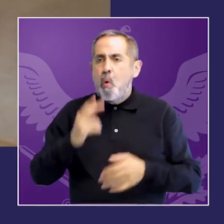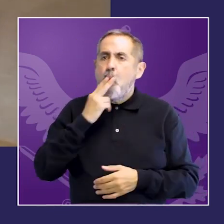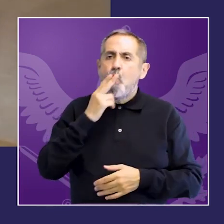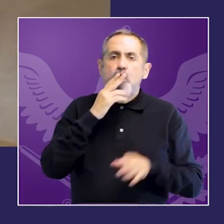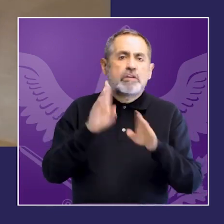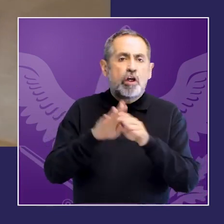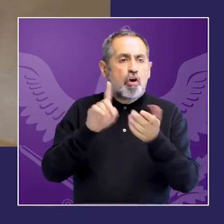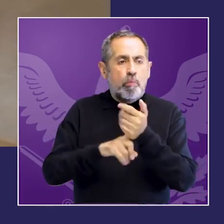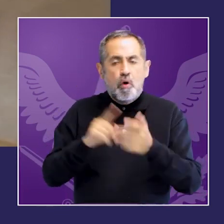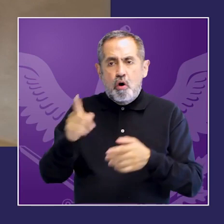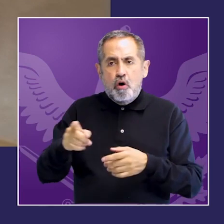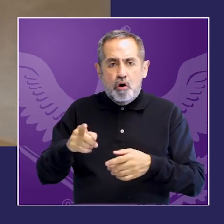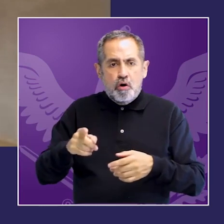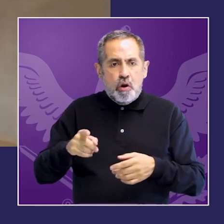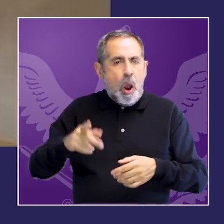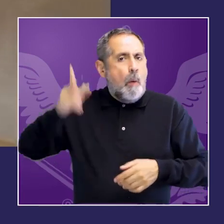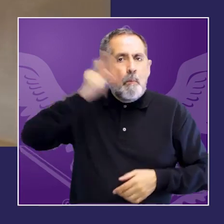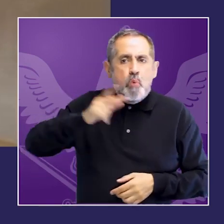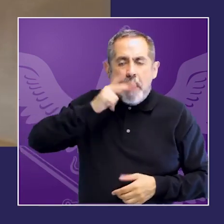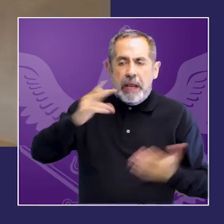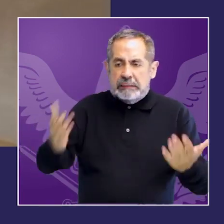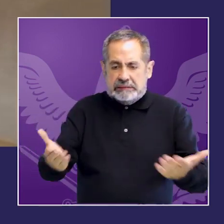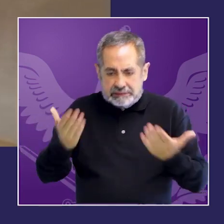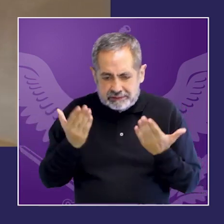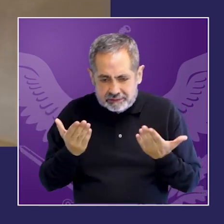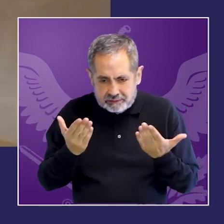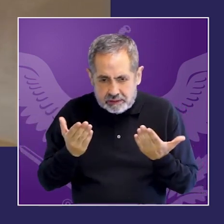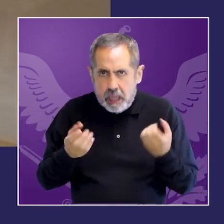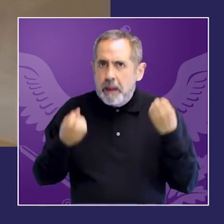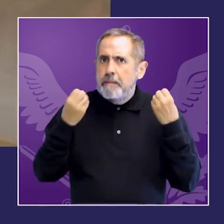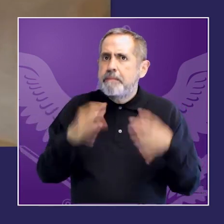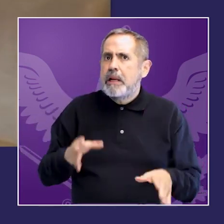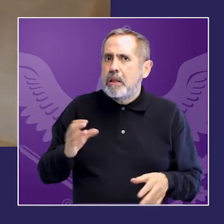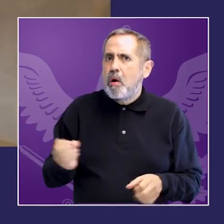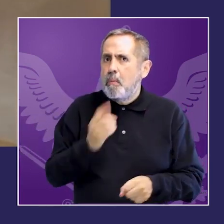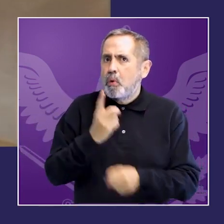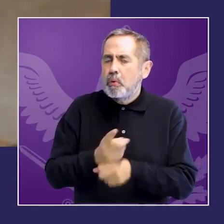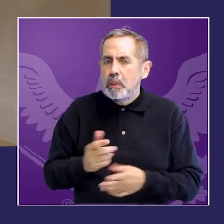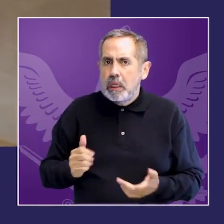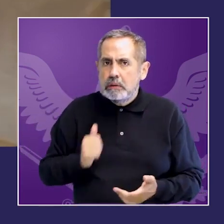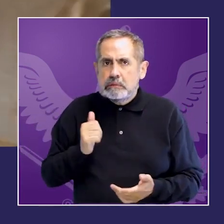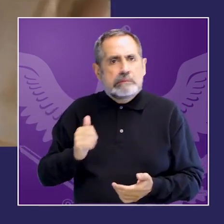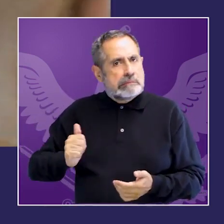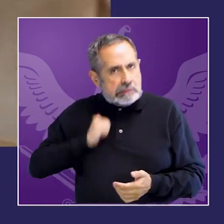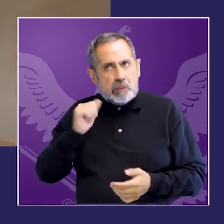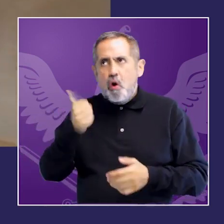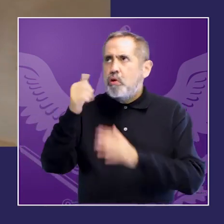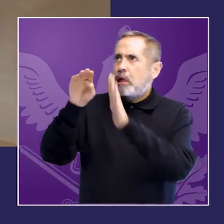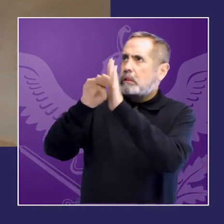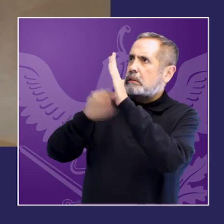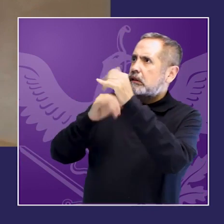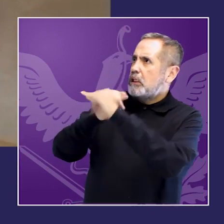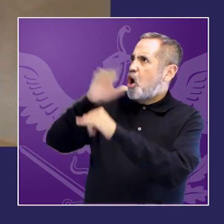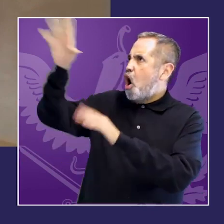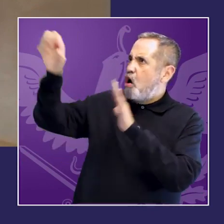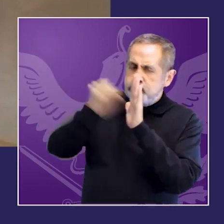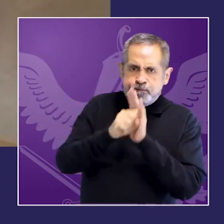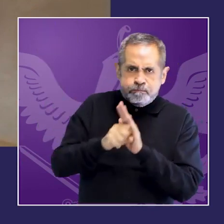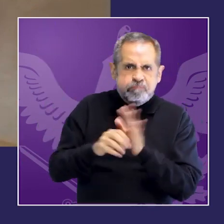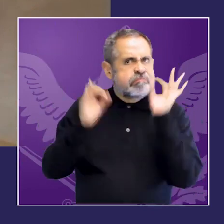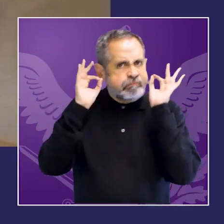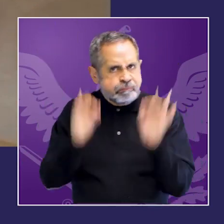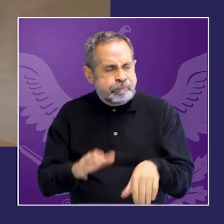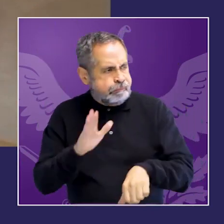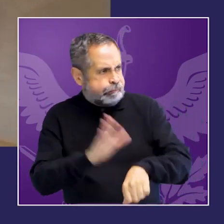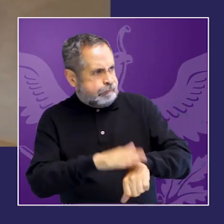utilizar la suspensión del proceso a prueba no estaríamos como desaprovechando algún un mecanismo que podría llegar a ser